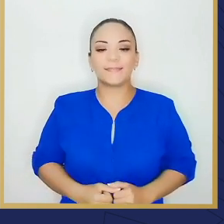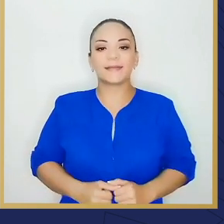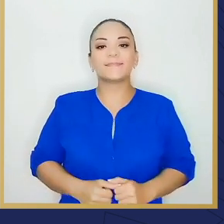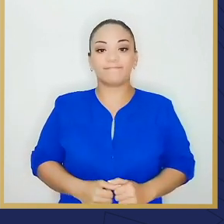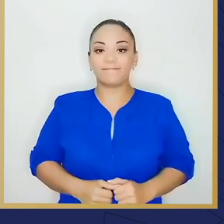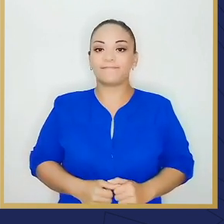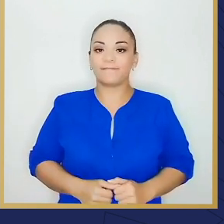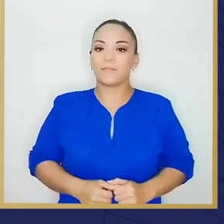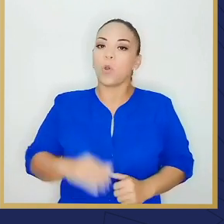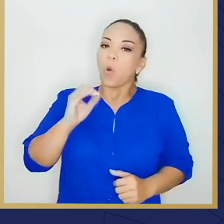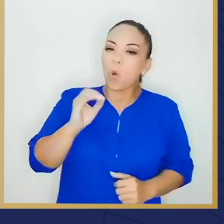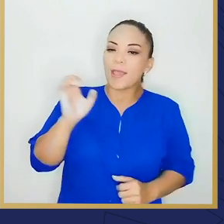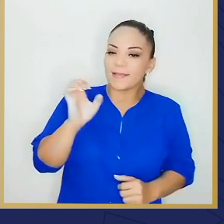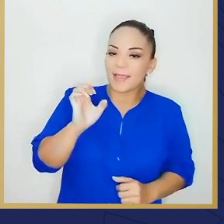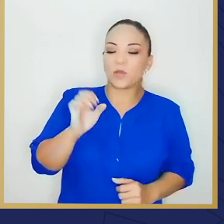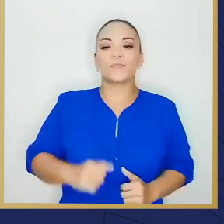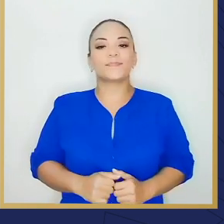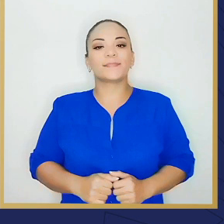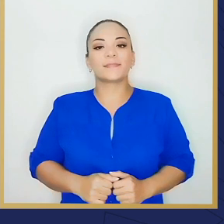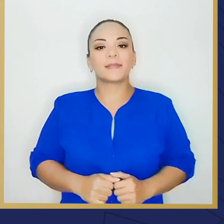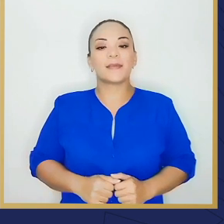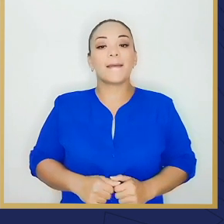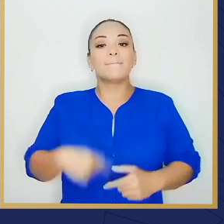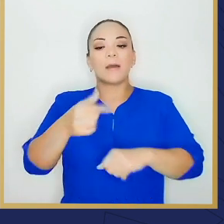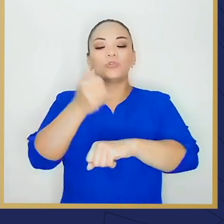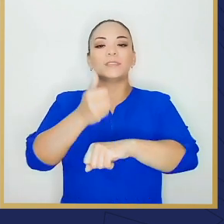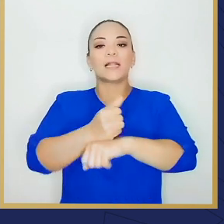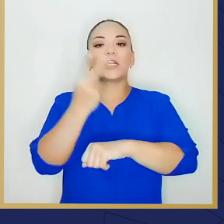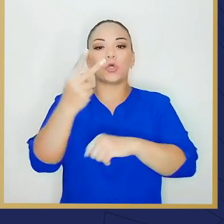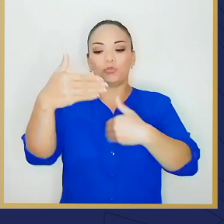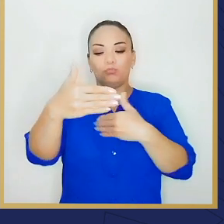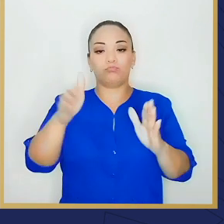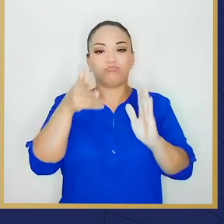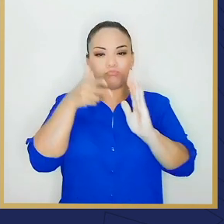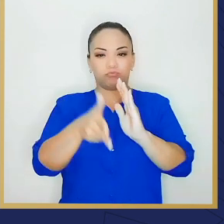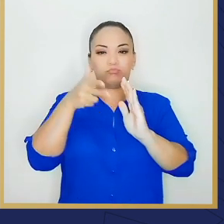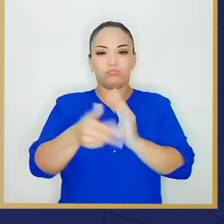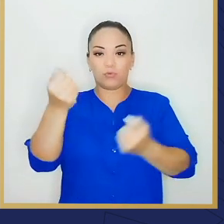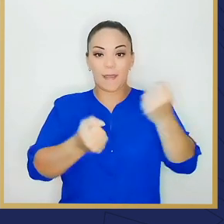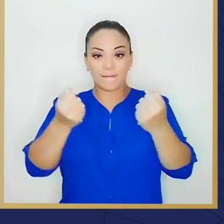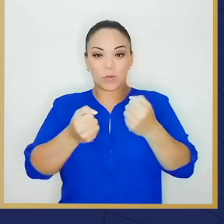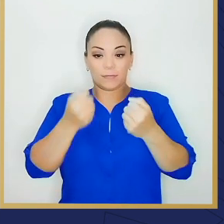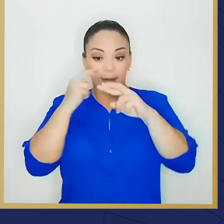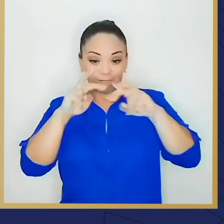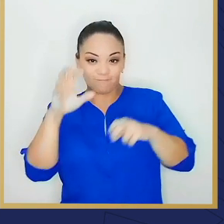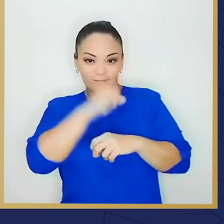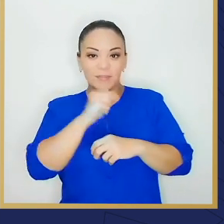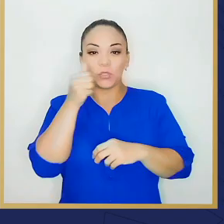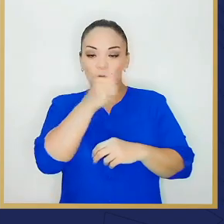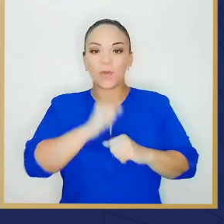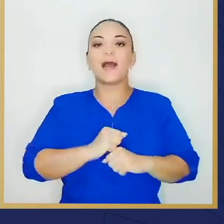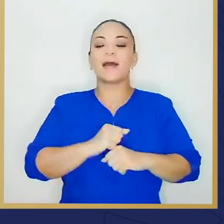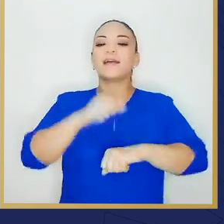a más tardar en enero, dos escáneres en los puertos de Caldera. Vamos, así como hicimos